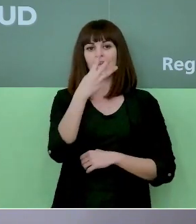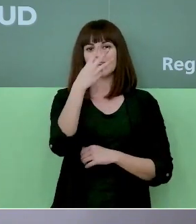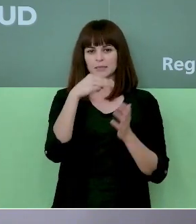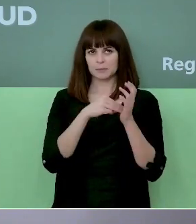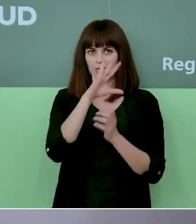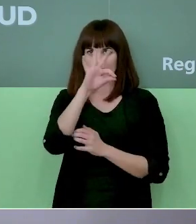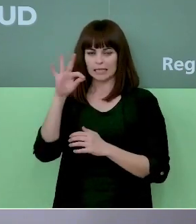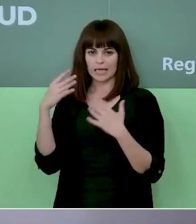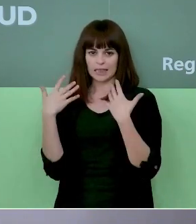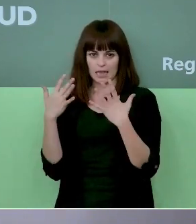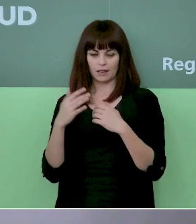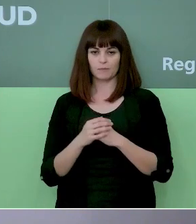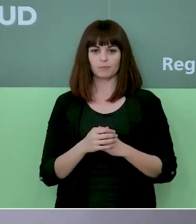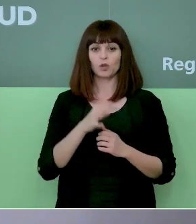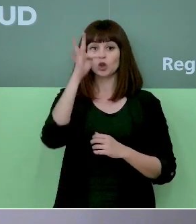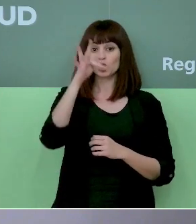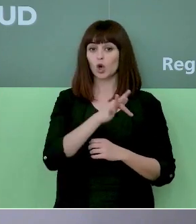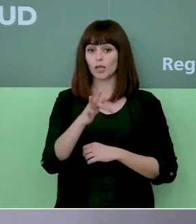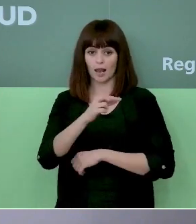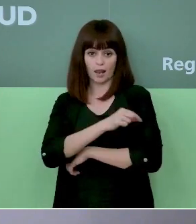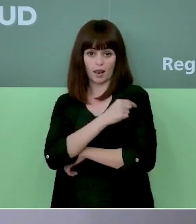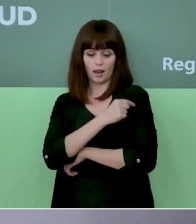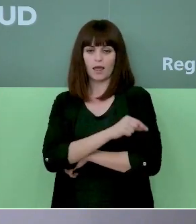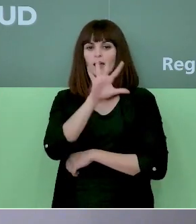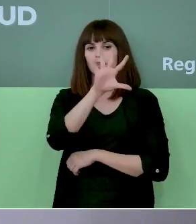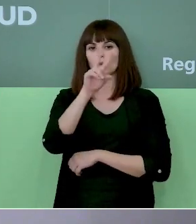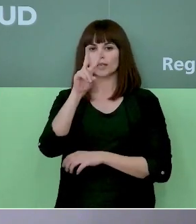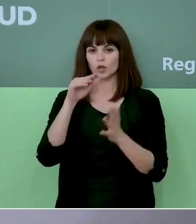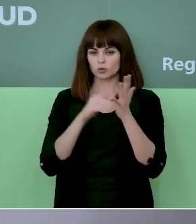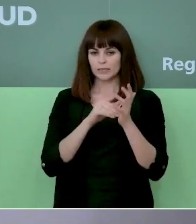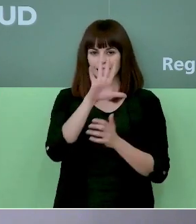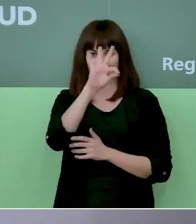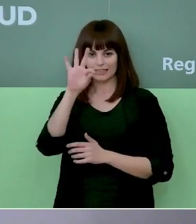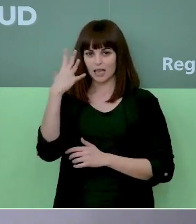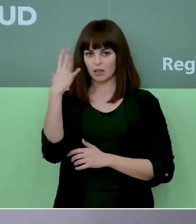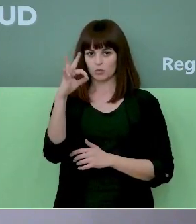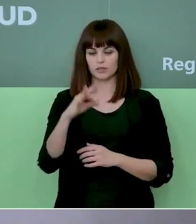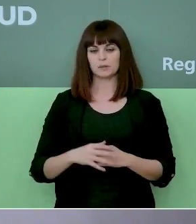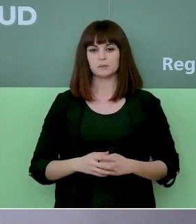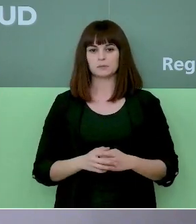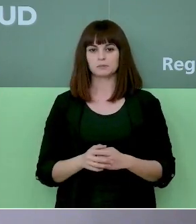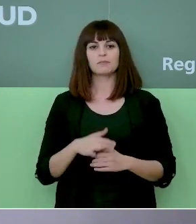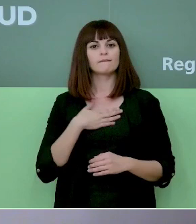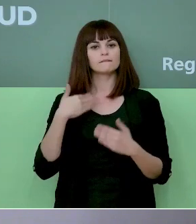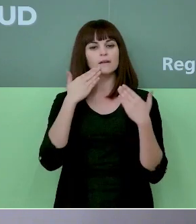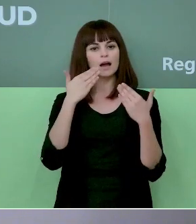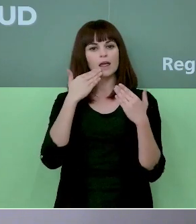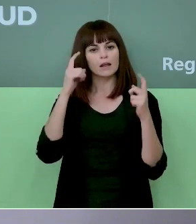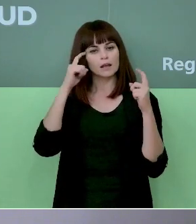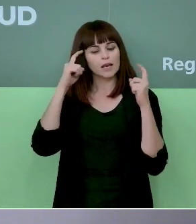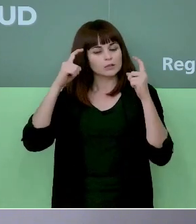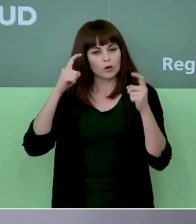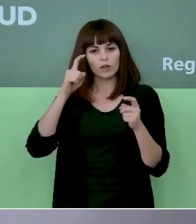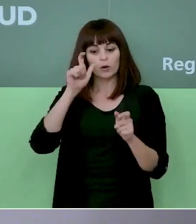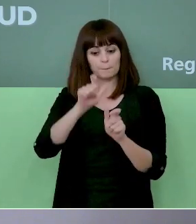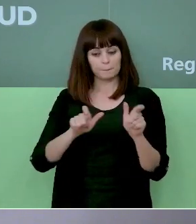en el día de ayer. El total de dosis administradas es de 52.550. Quiero agradecer el esfuerzo de todo el